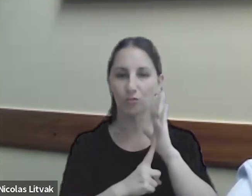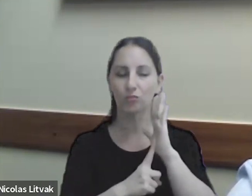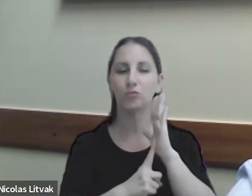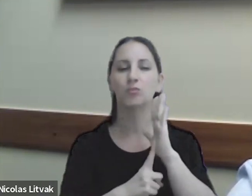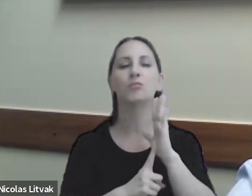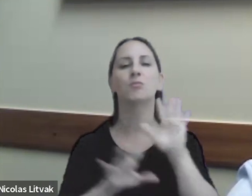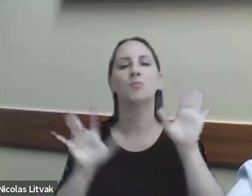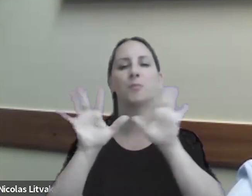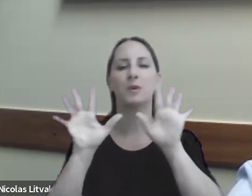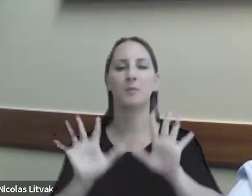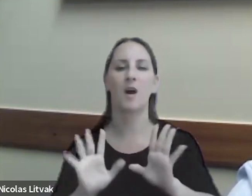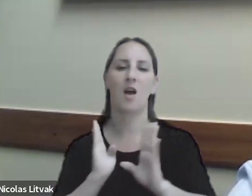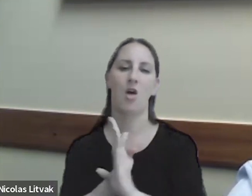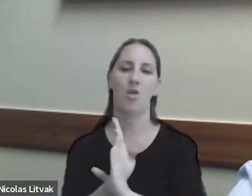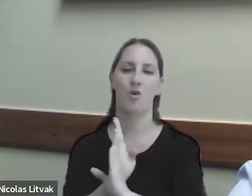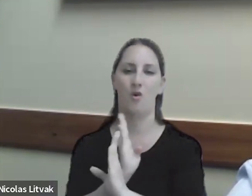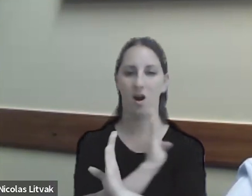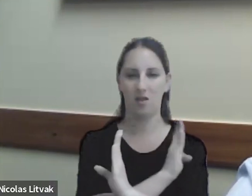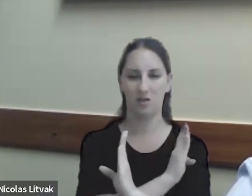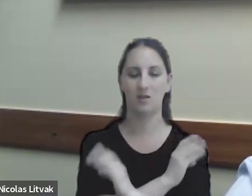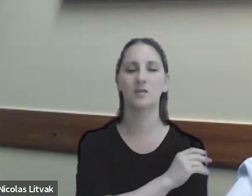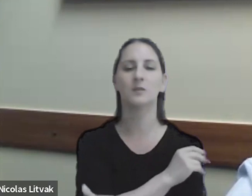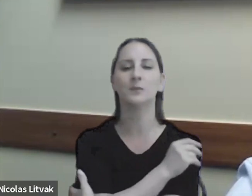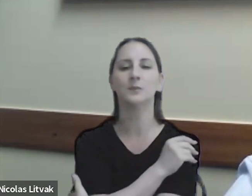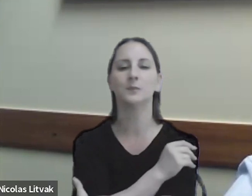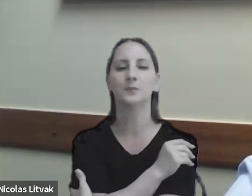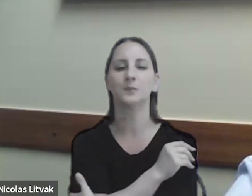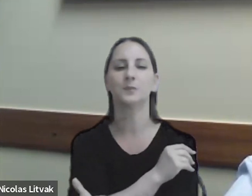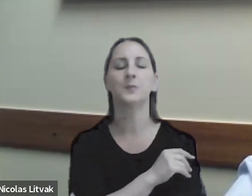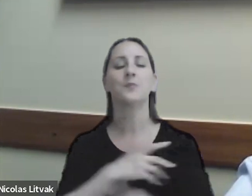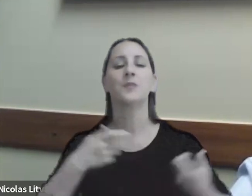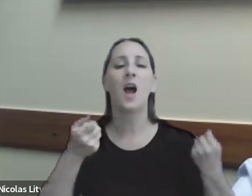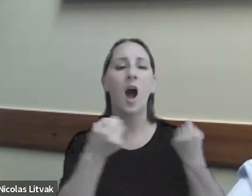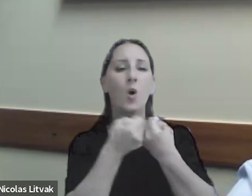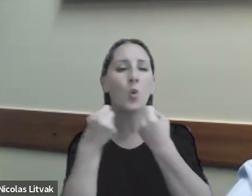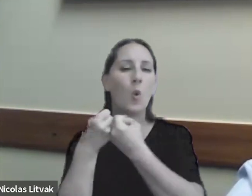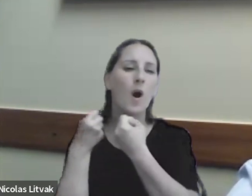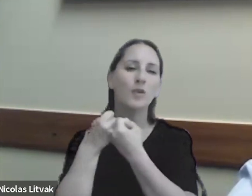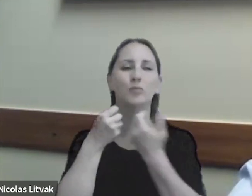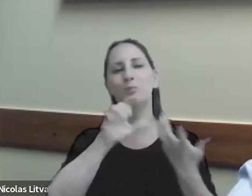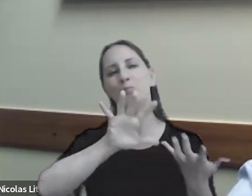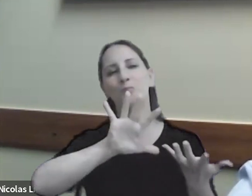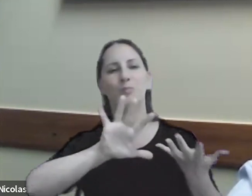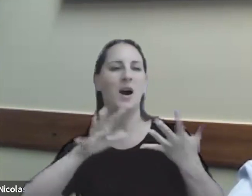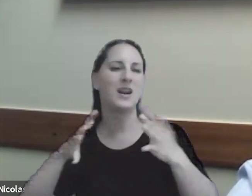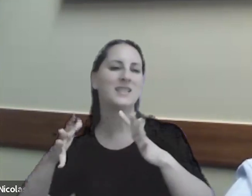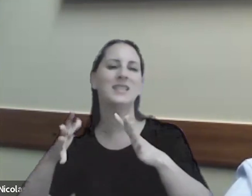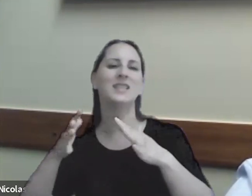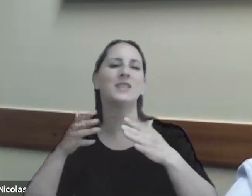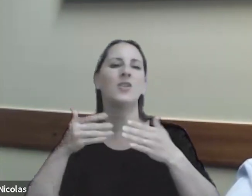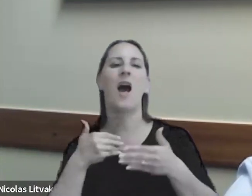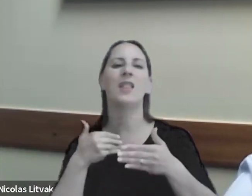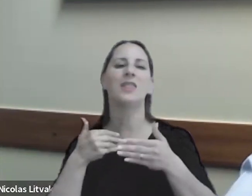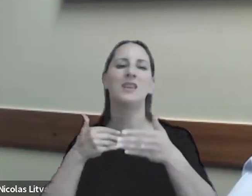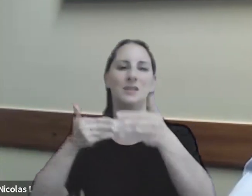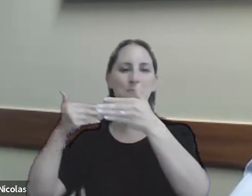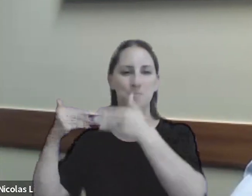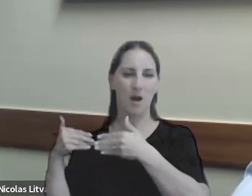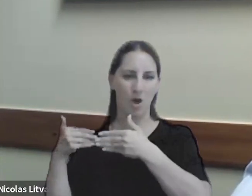predeterminado ex ante si son acuerdos similares a lo que son los acuerdos anticipados de precios